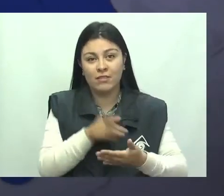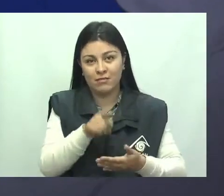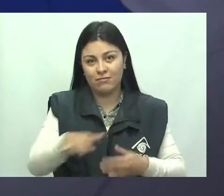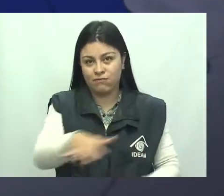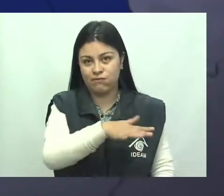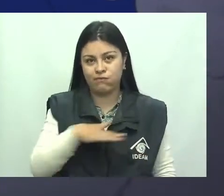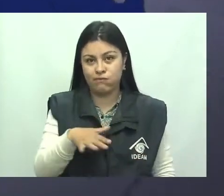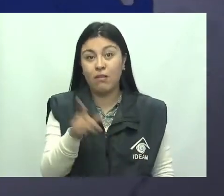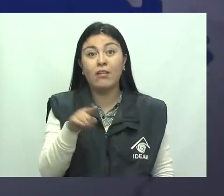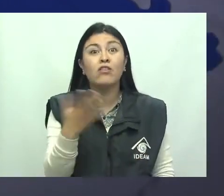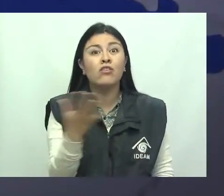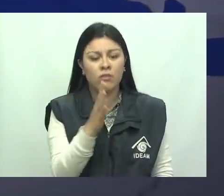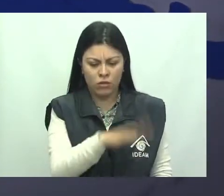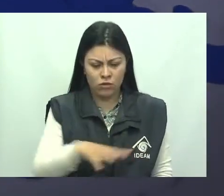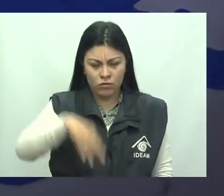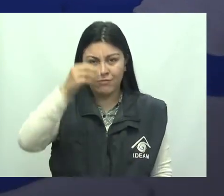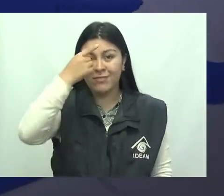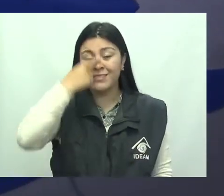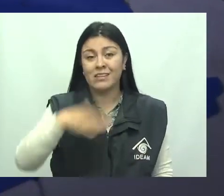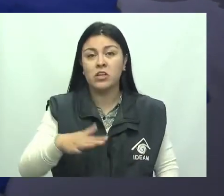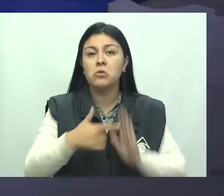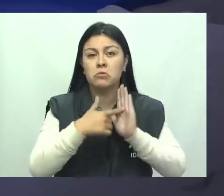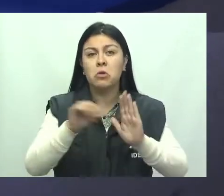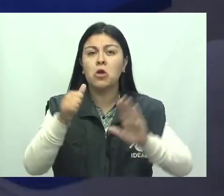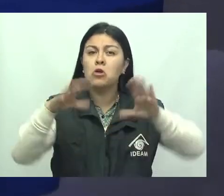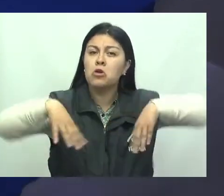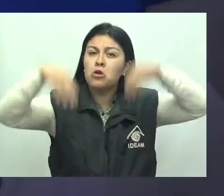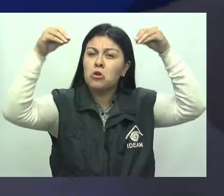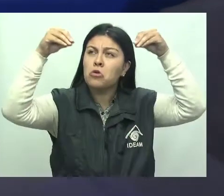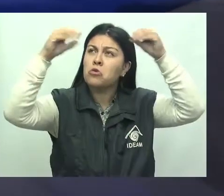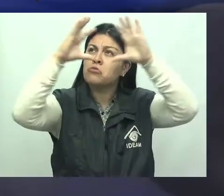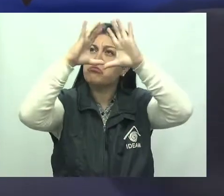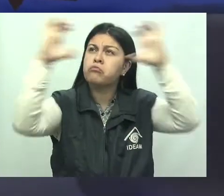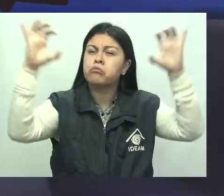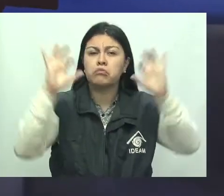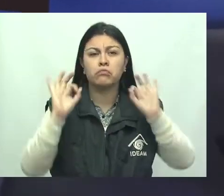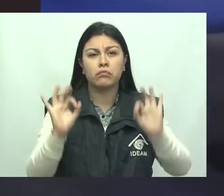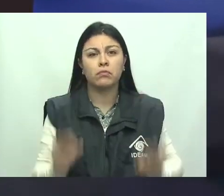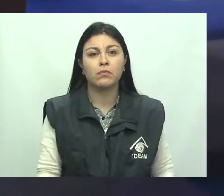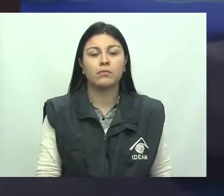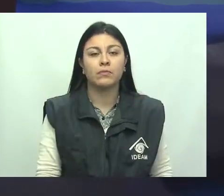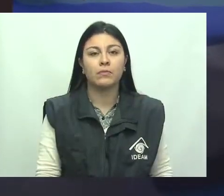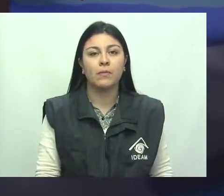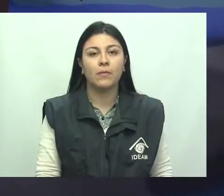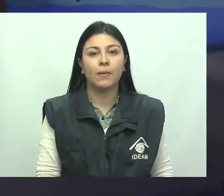centro de la región hasta la Sierra Nevada de Santa Marta, con clima seco para el resto de la región.